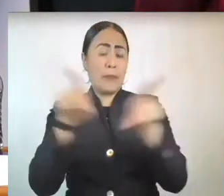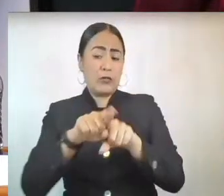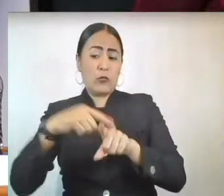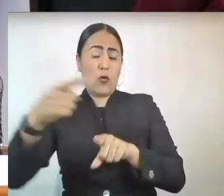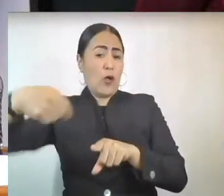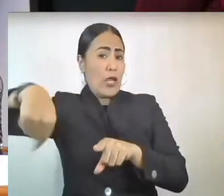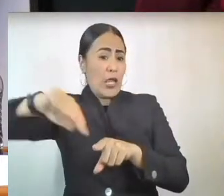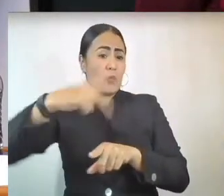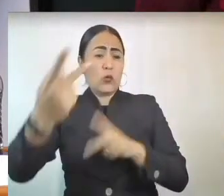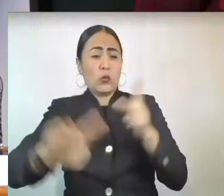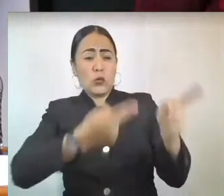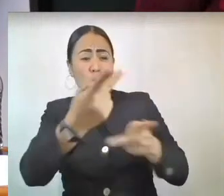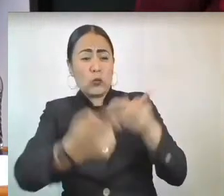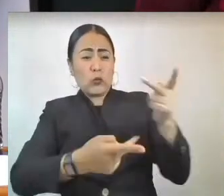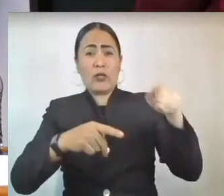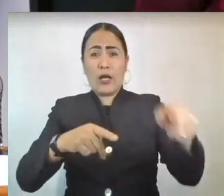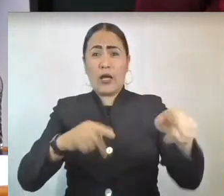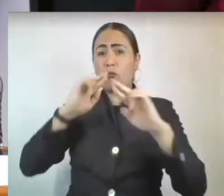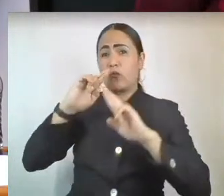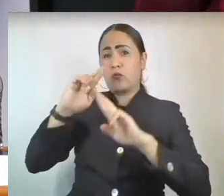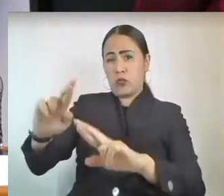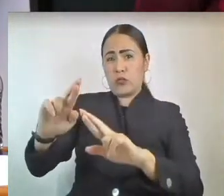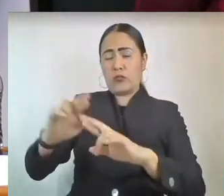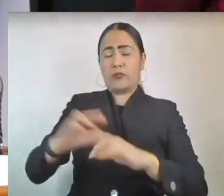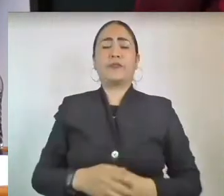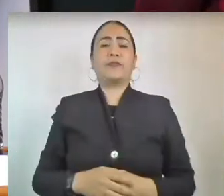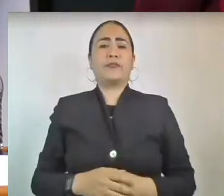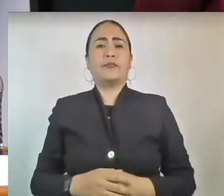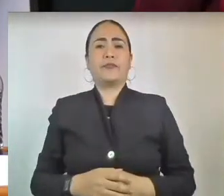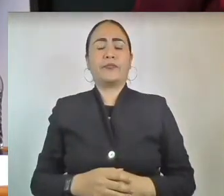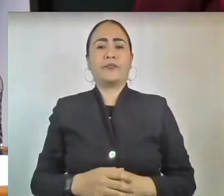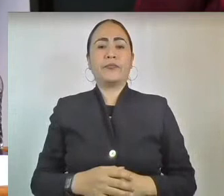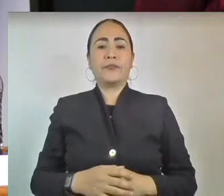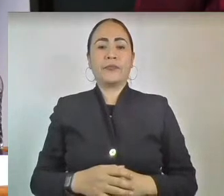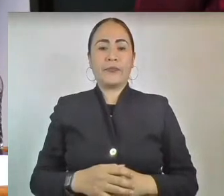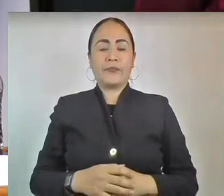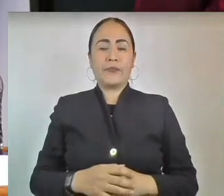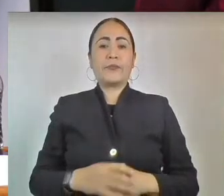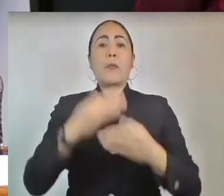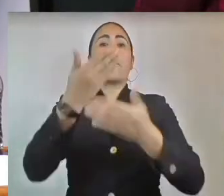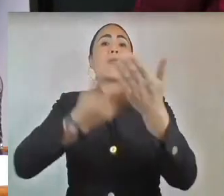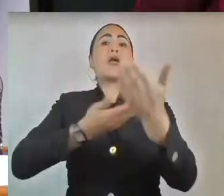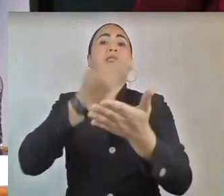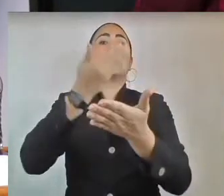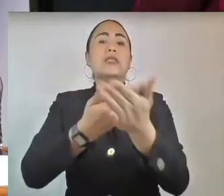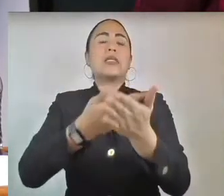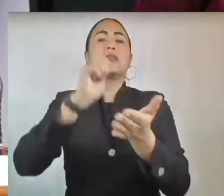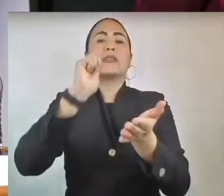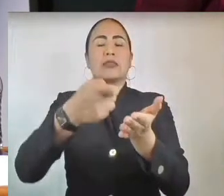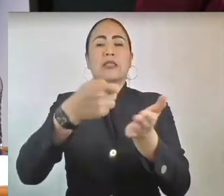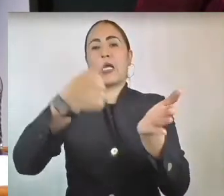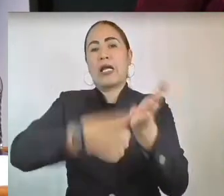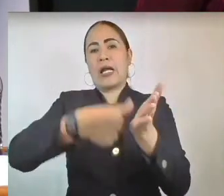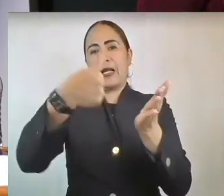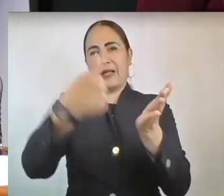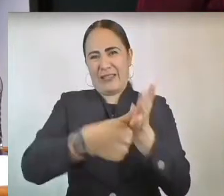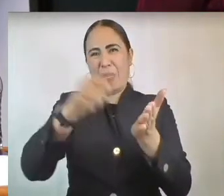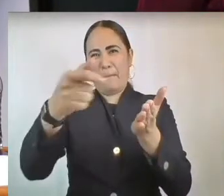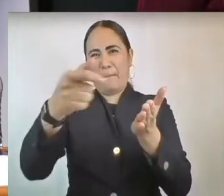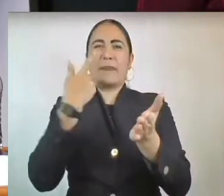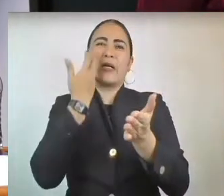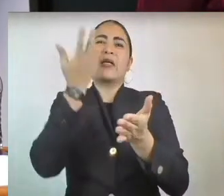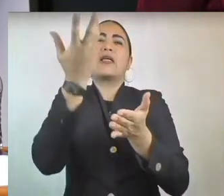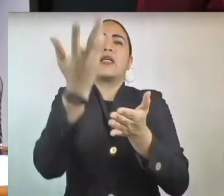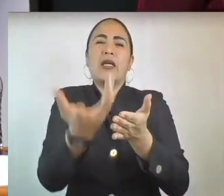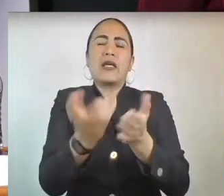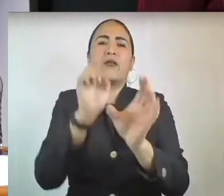podrán formular. Deberán presentar, uno, carta firmada por la persona aspirante, en donde